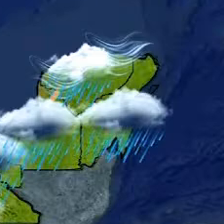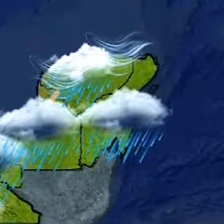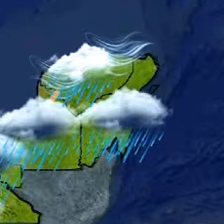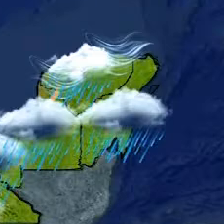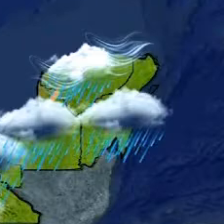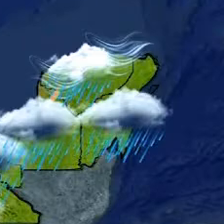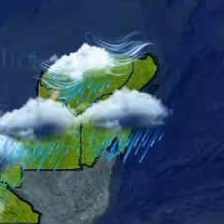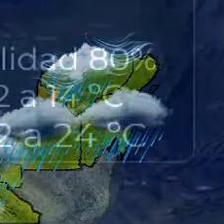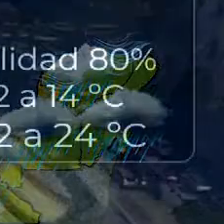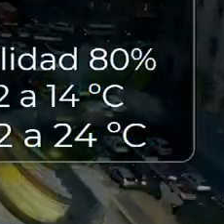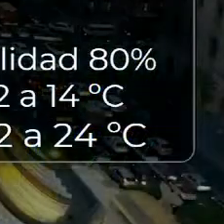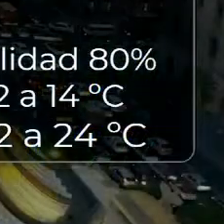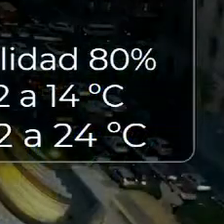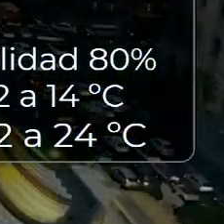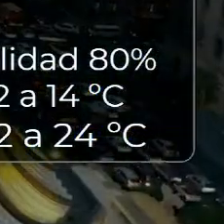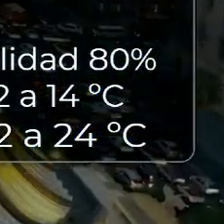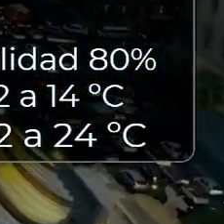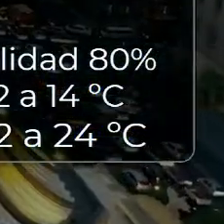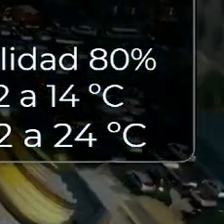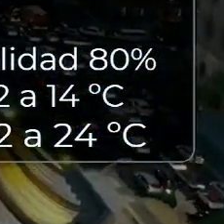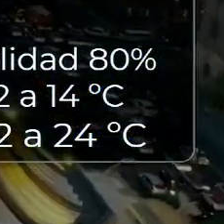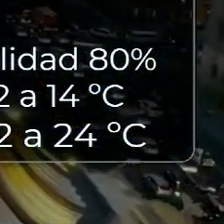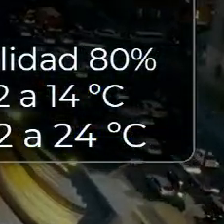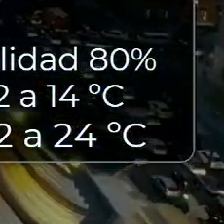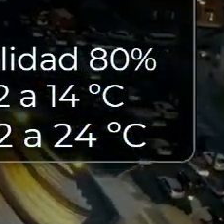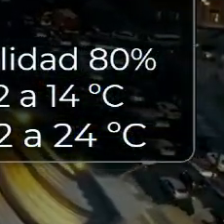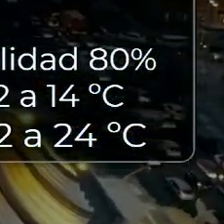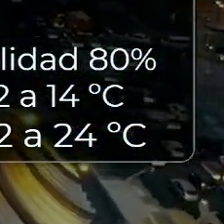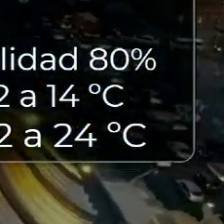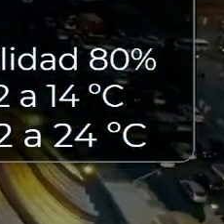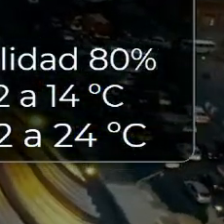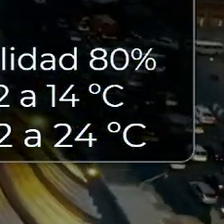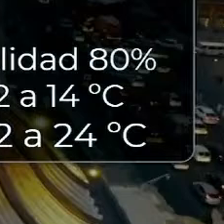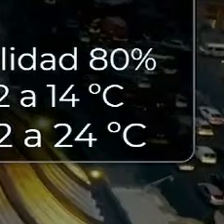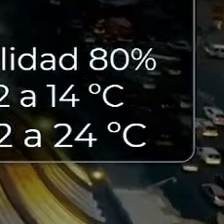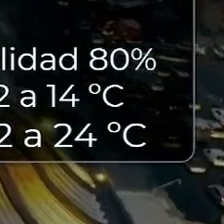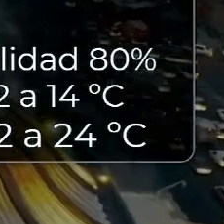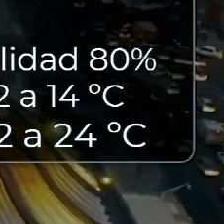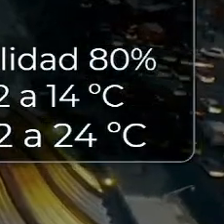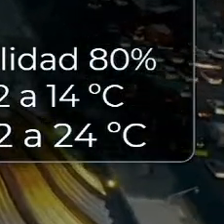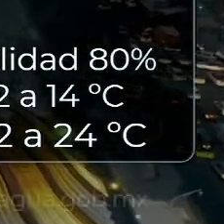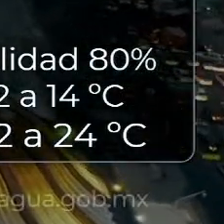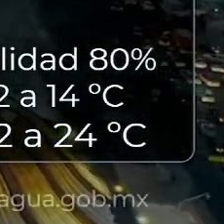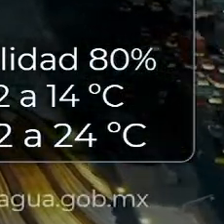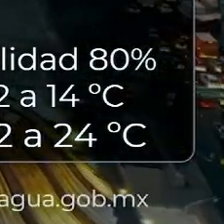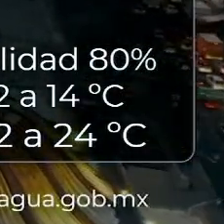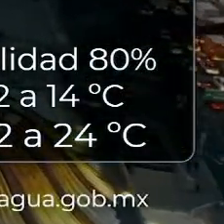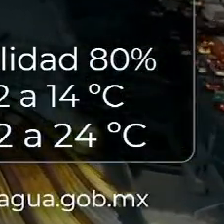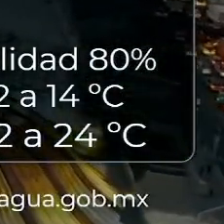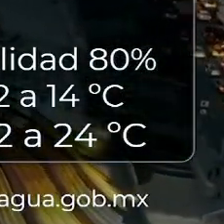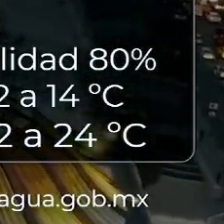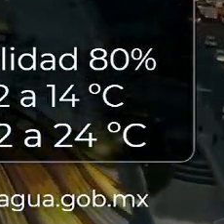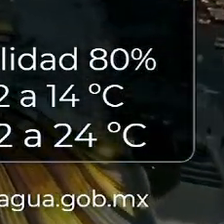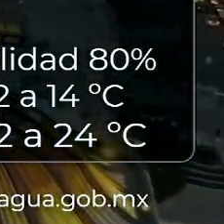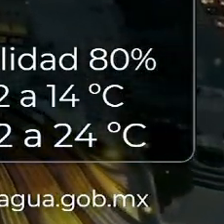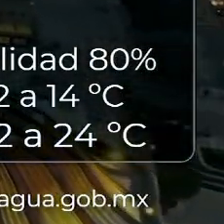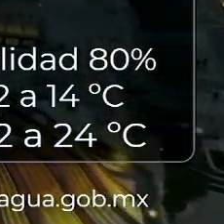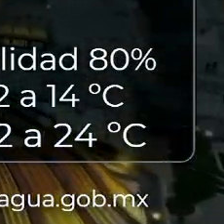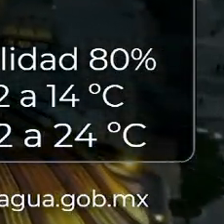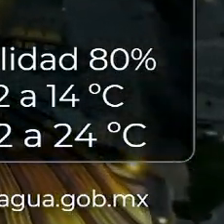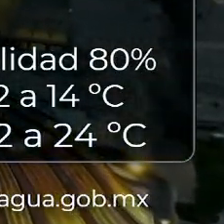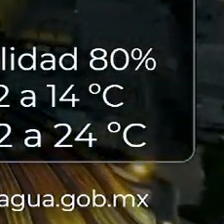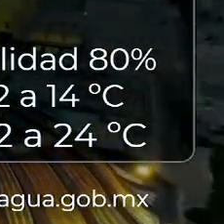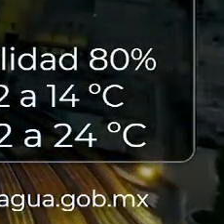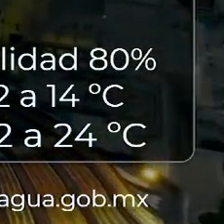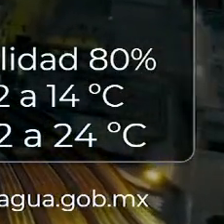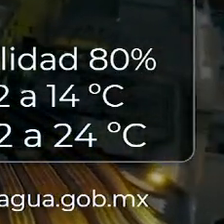y el estado de Chiapas. Para la capital de la República, este martes 9 de agosto, seguiremos con el cielo medio nublado por la mañana,